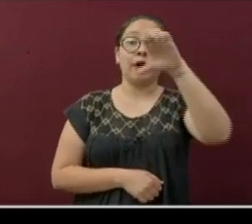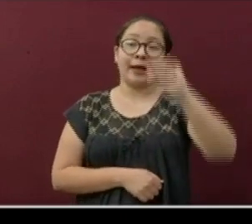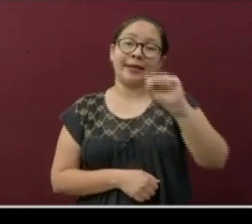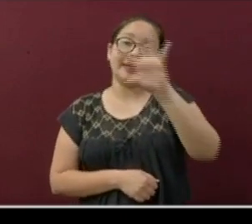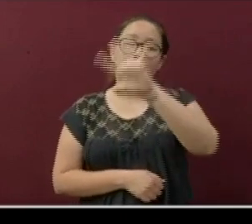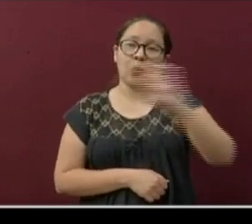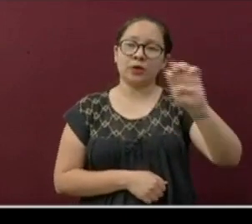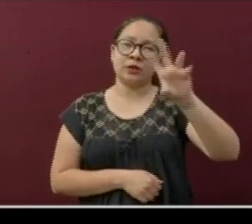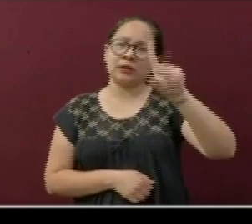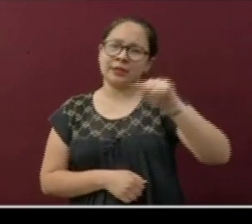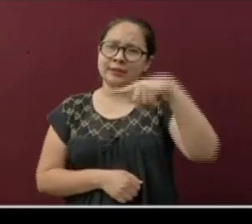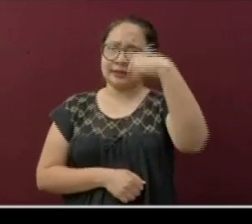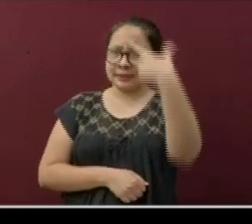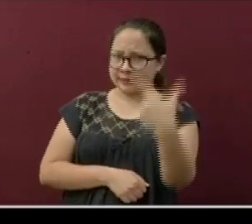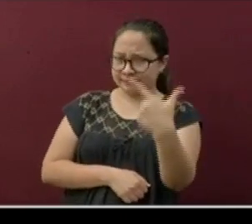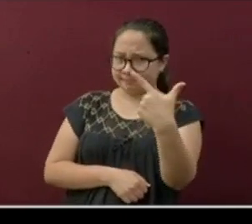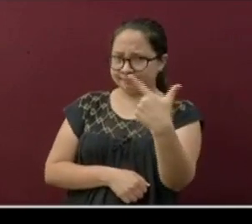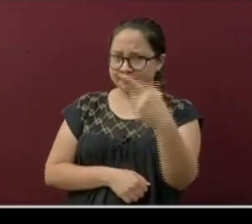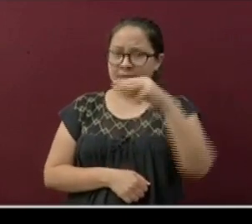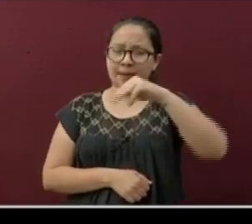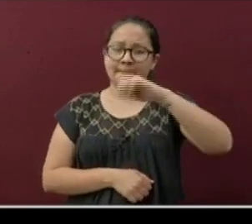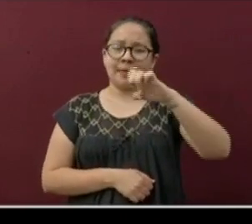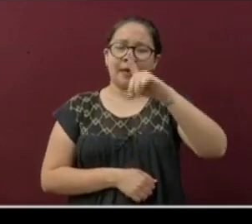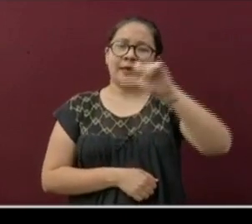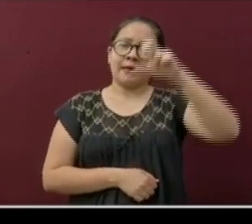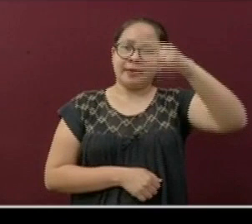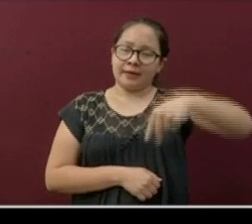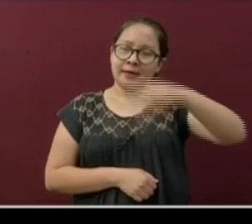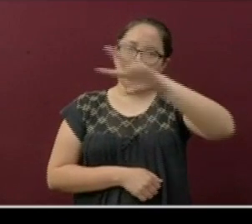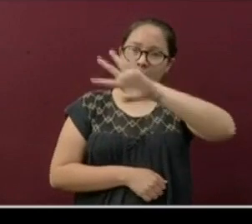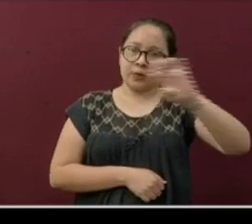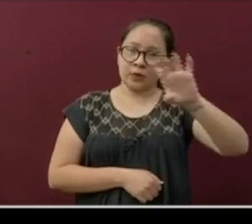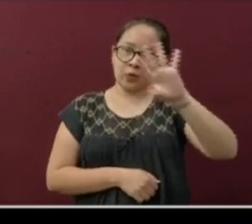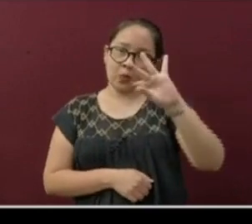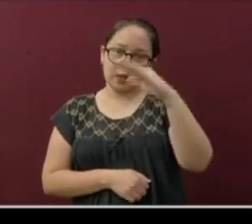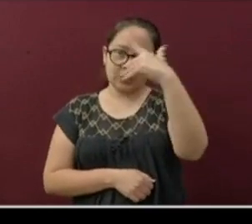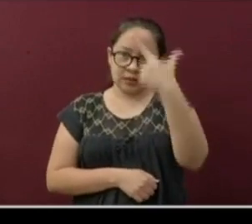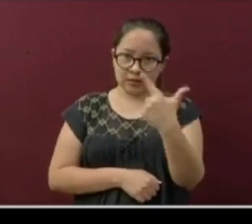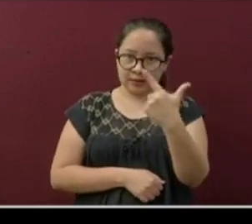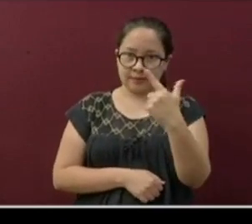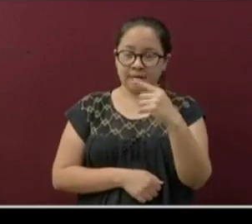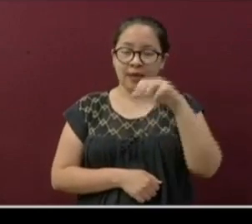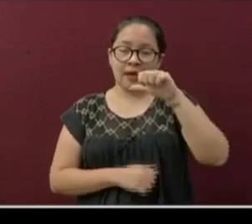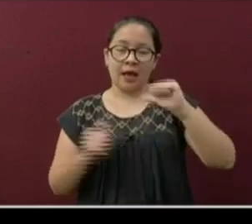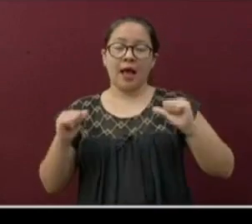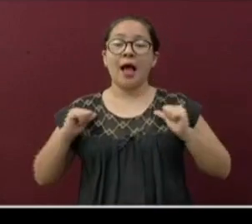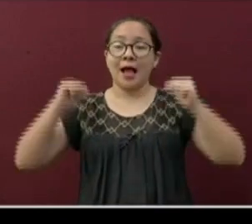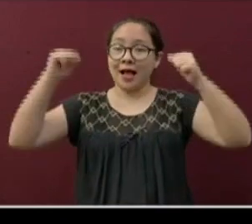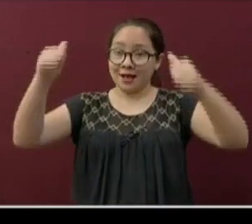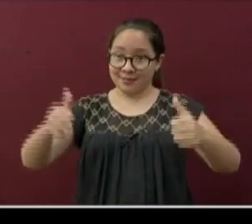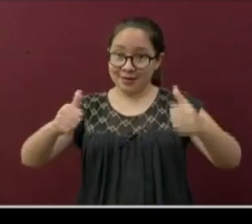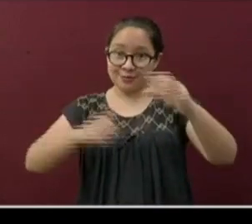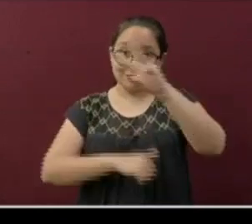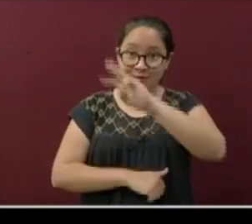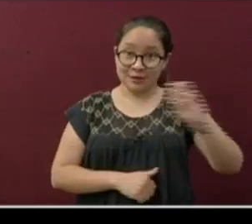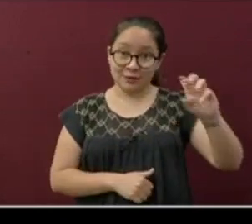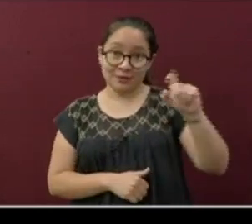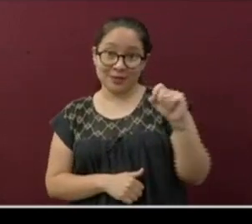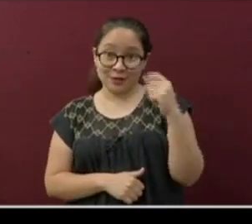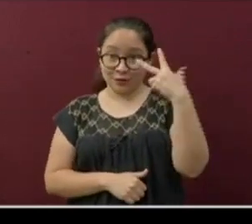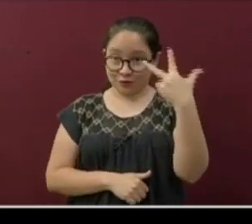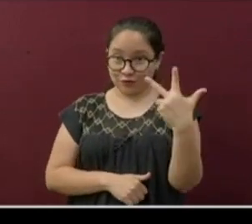477, Medellín 447 y Alvarado 328.